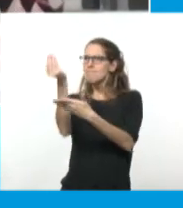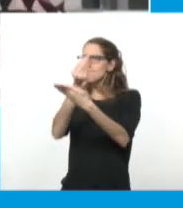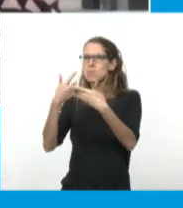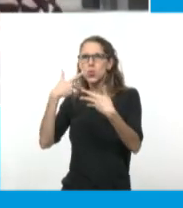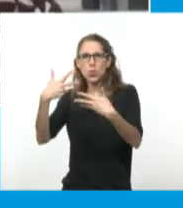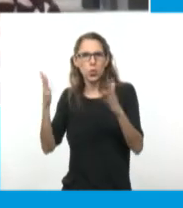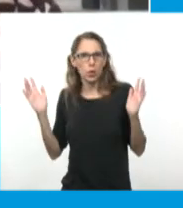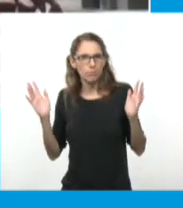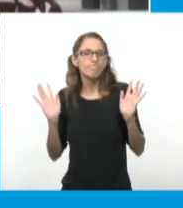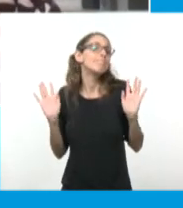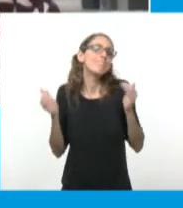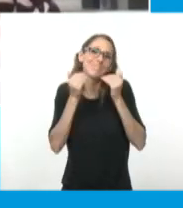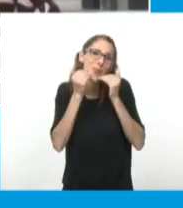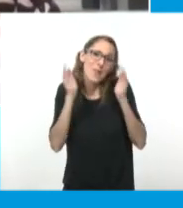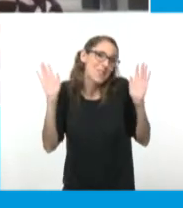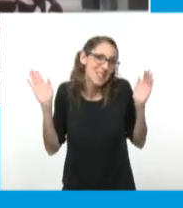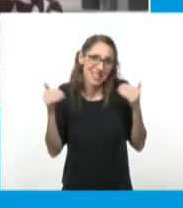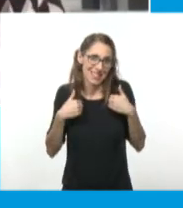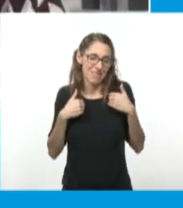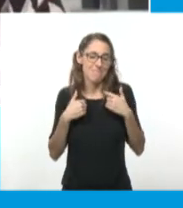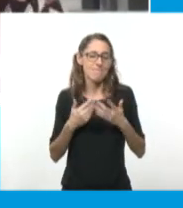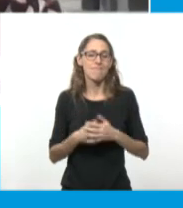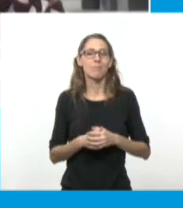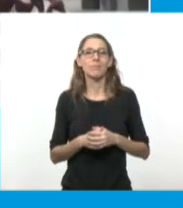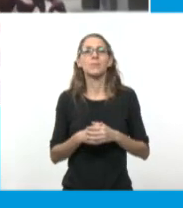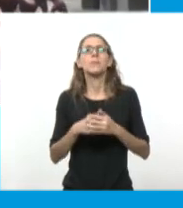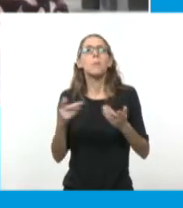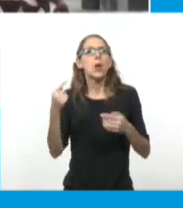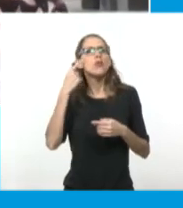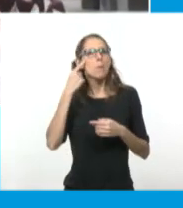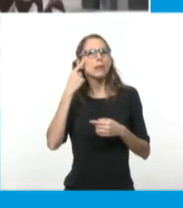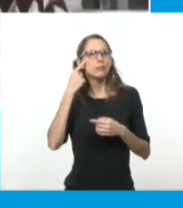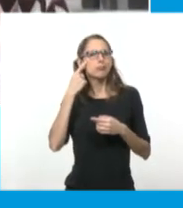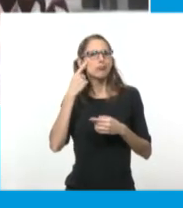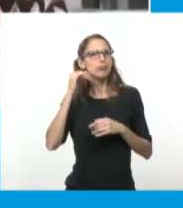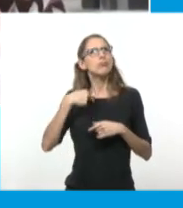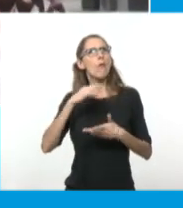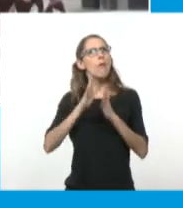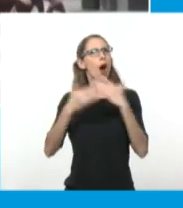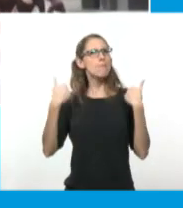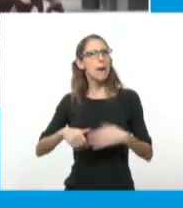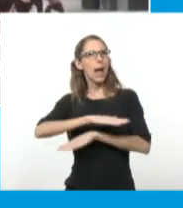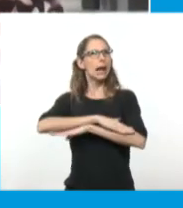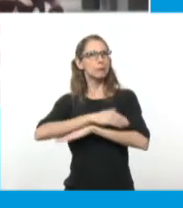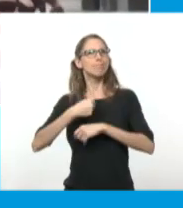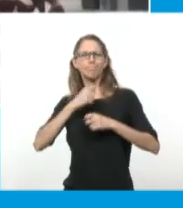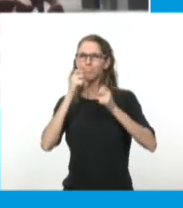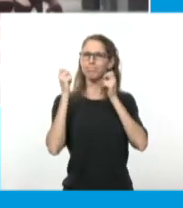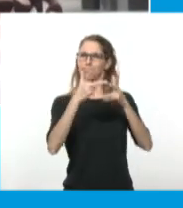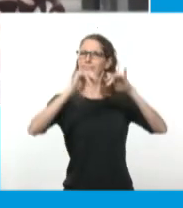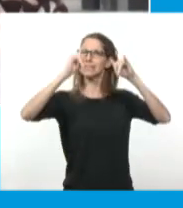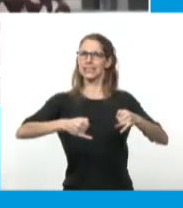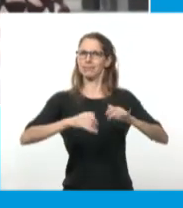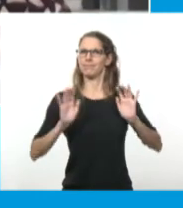no sé, o sea, yo la verdad no la tengo, pero mi actitud podría decirte que sí, yo prefiero pensar que sí.